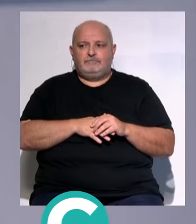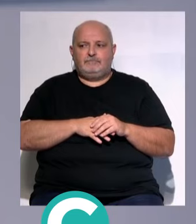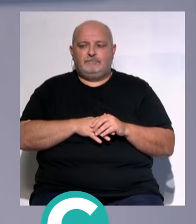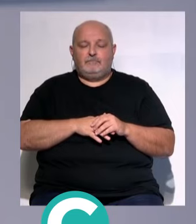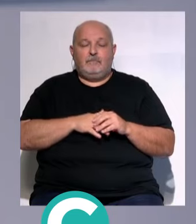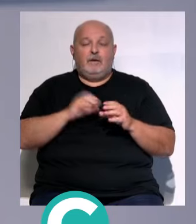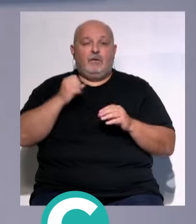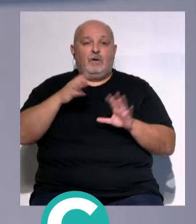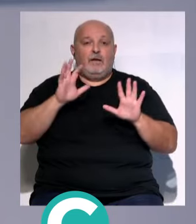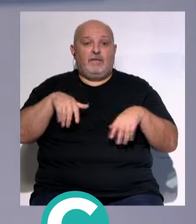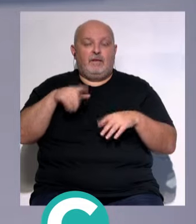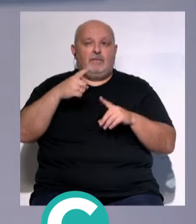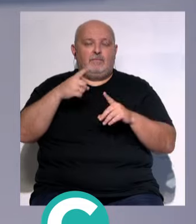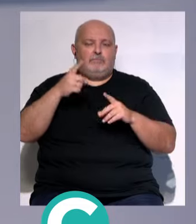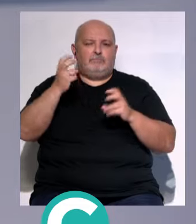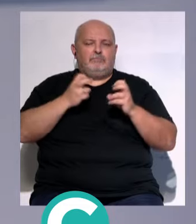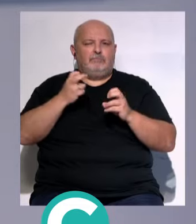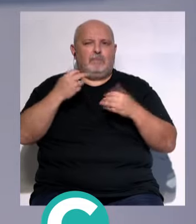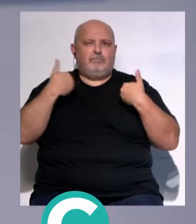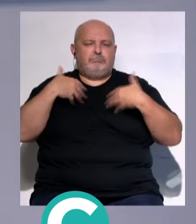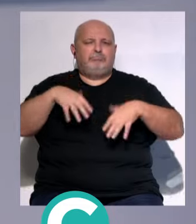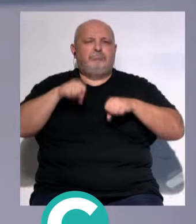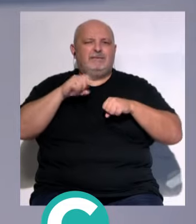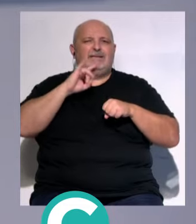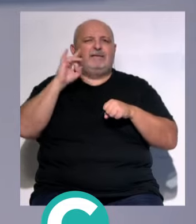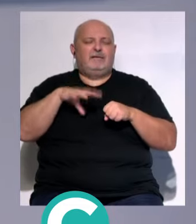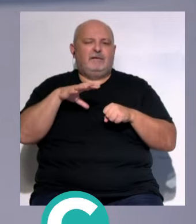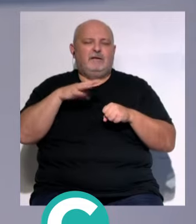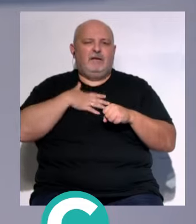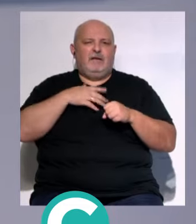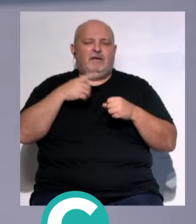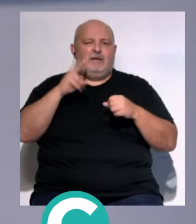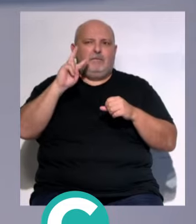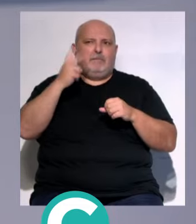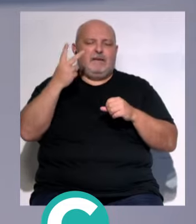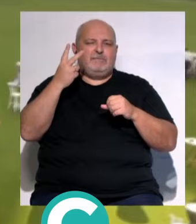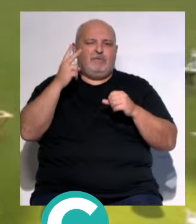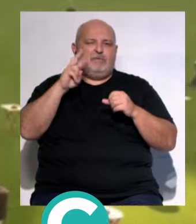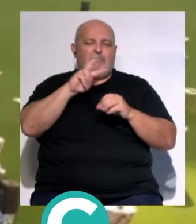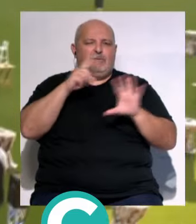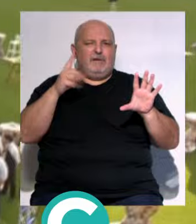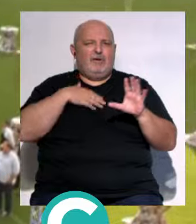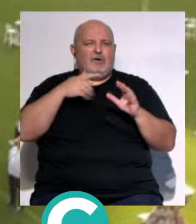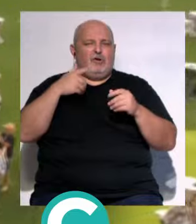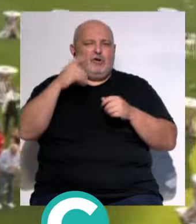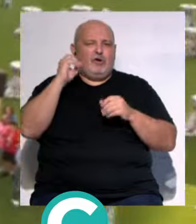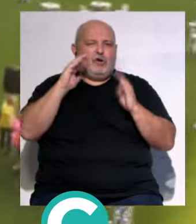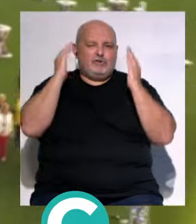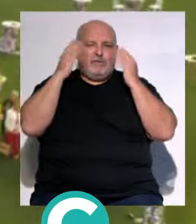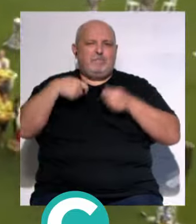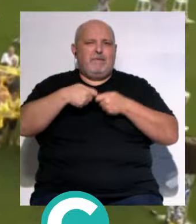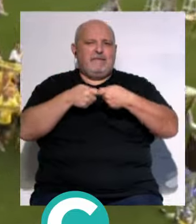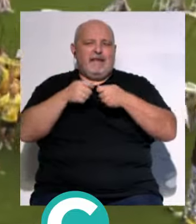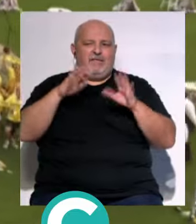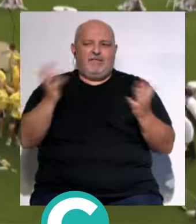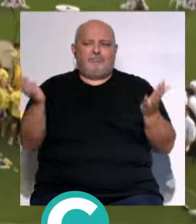...y el club cadista recibió como anfitrión... ...al XX Congreso Nacional de Peñas... ...que se ha celebrado este fin de